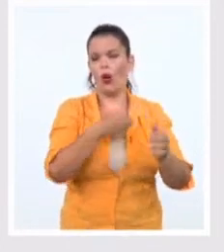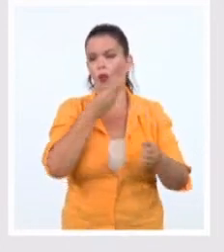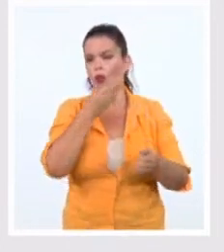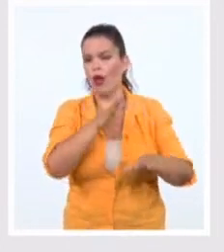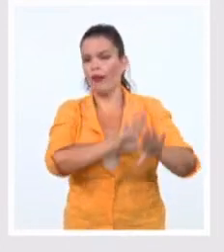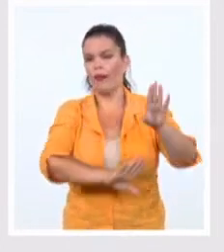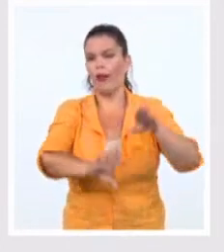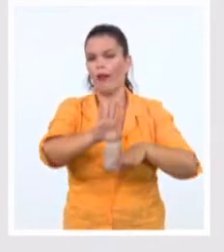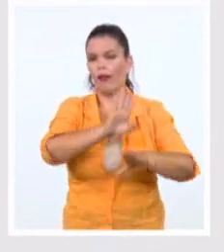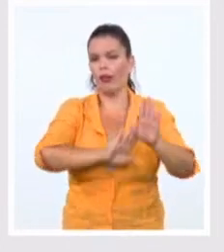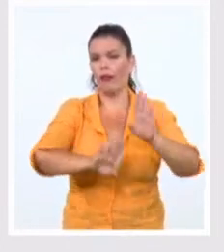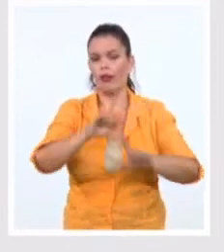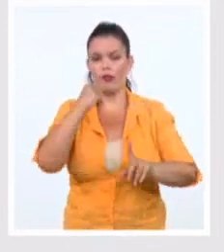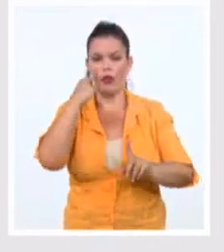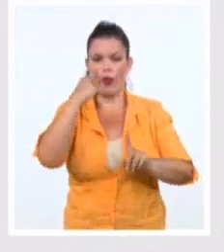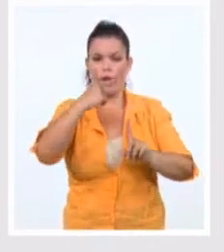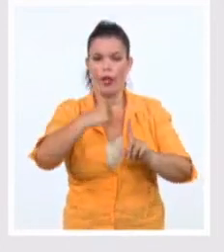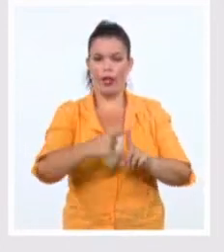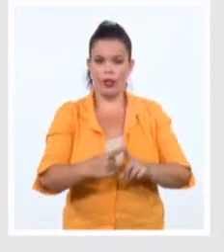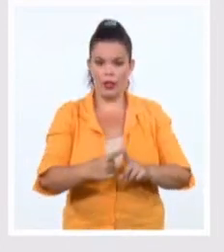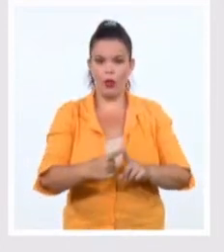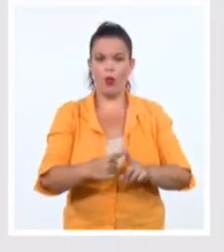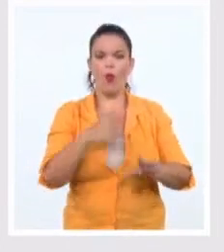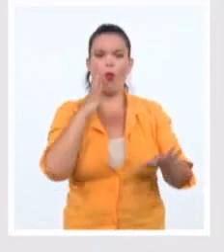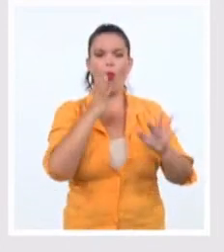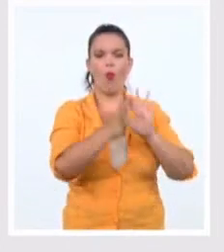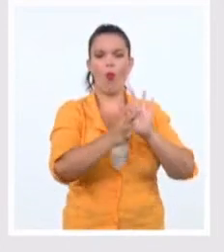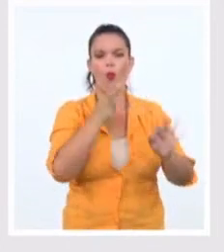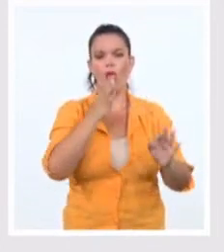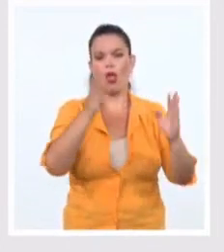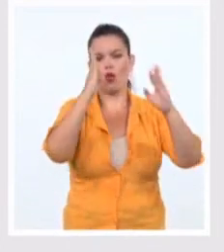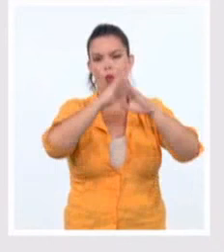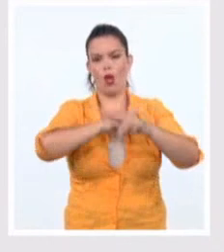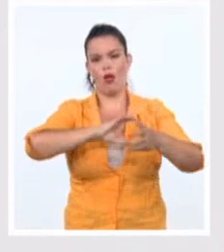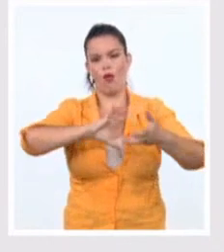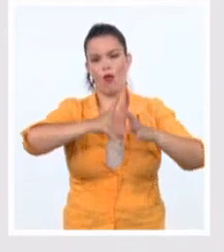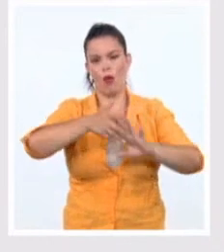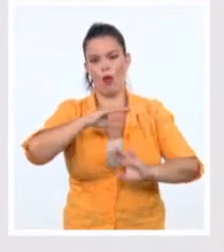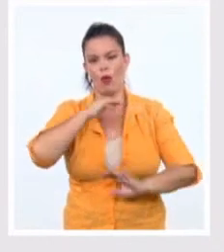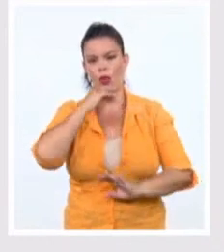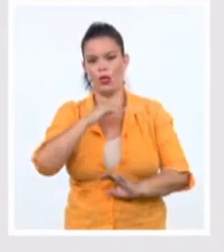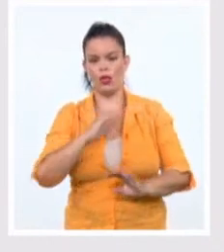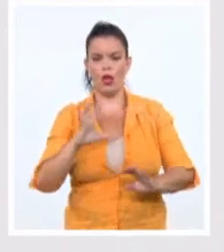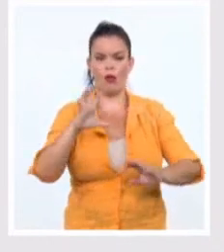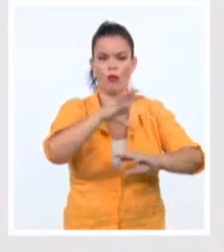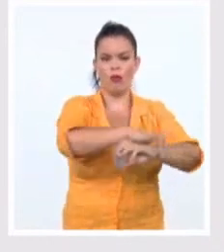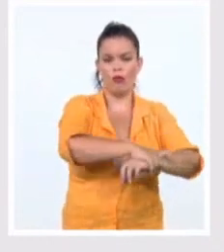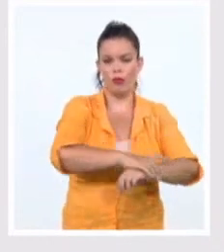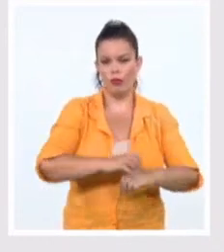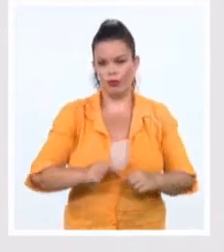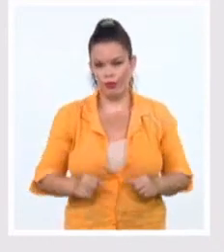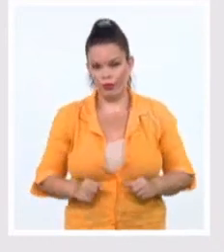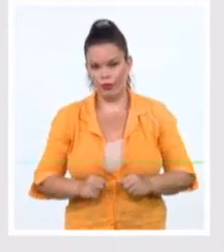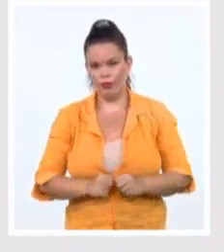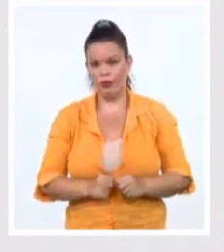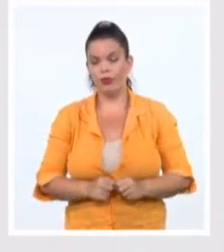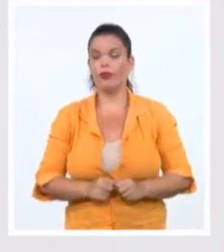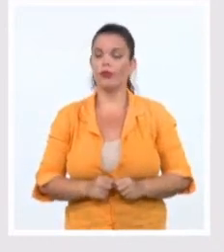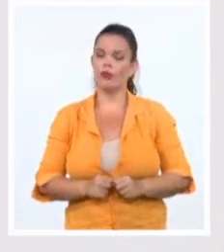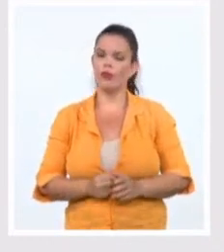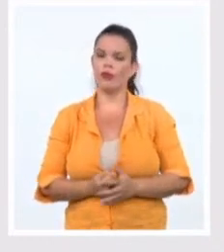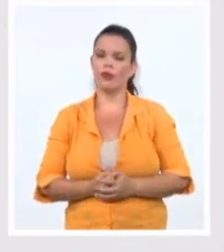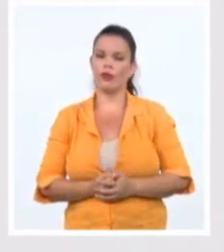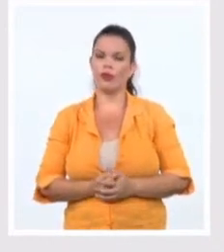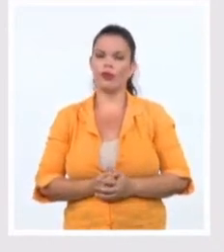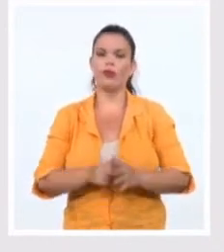que los cuerpos policiales preserven la tranquilidad y la paz en el país.